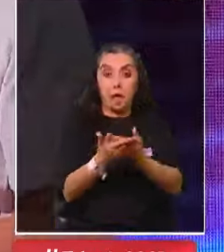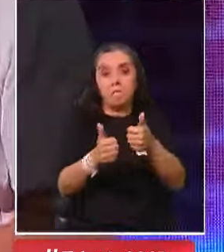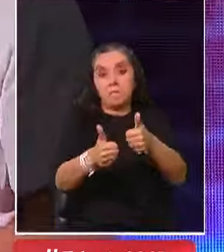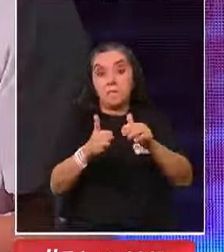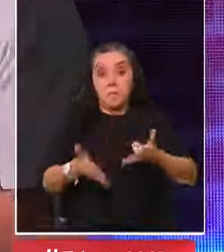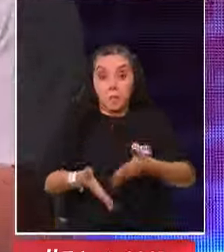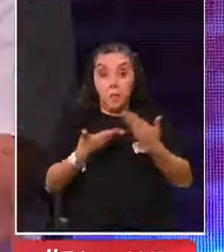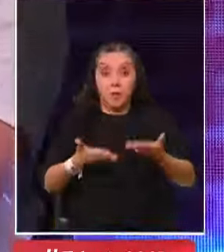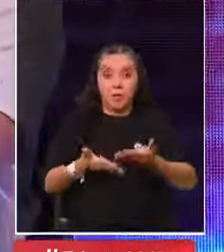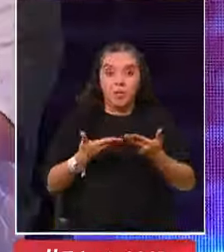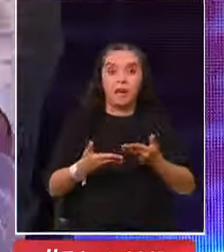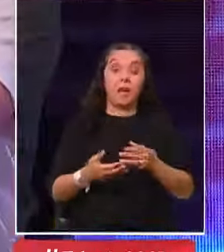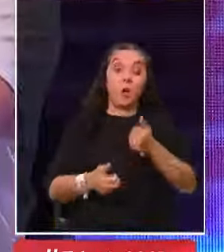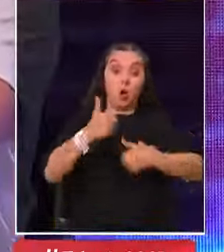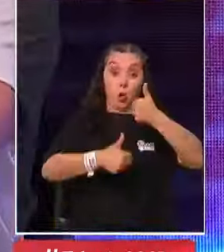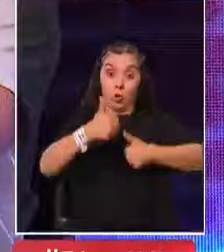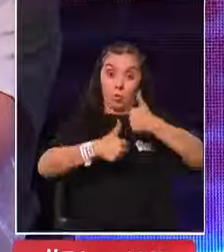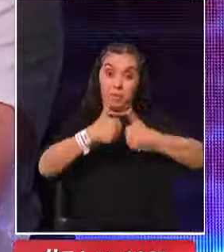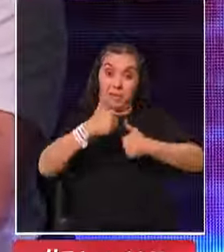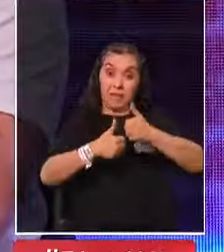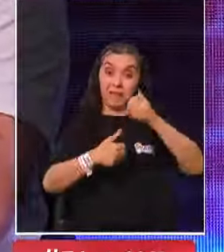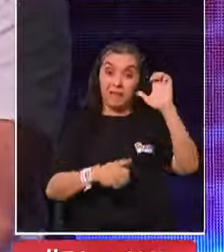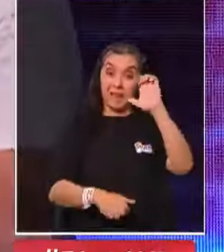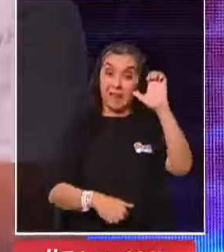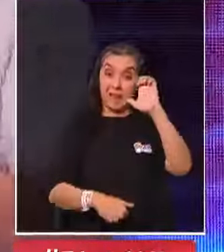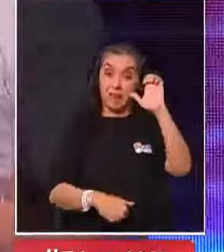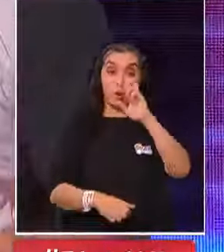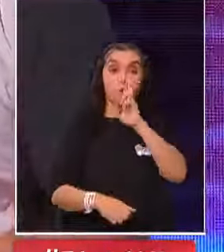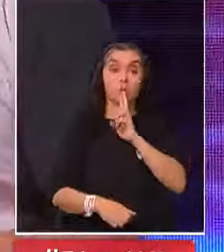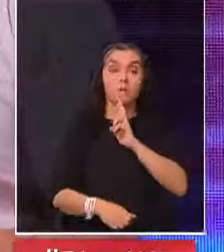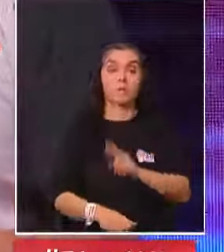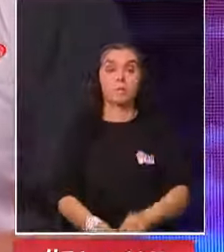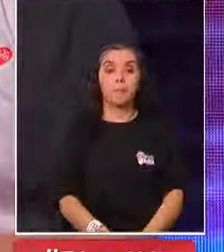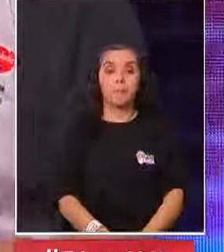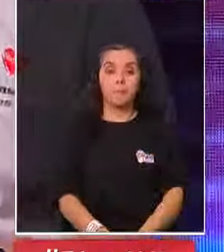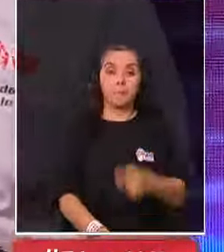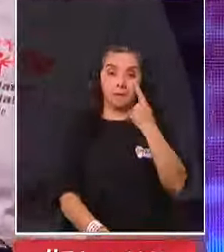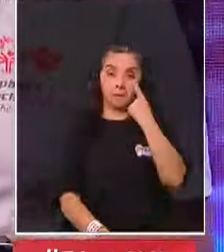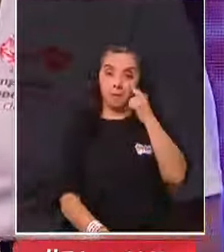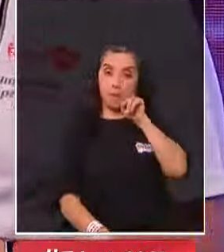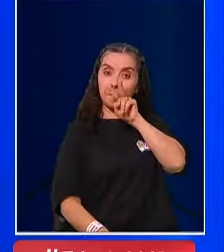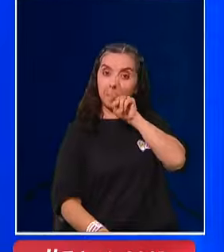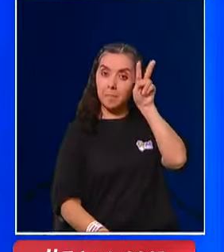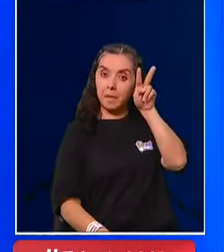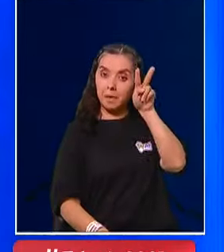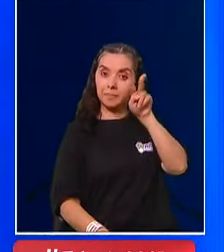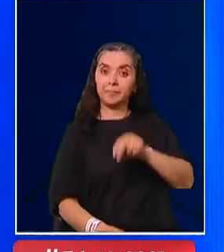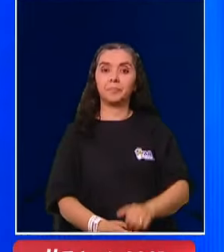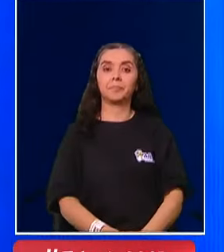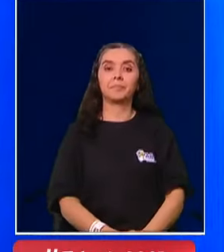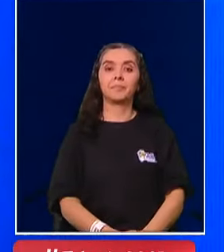obviamente, por temas, la competencia va a ser ahora en enero, en Rusia. Pero mira, quiero que mires hacia el muro